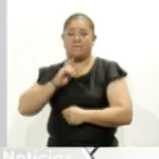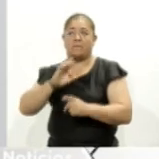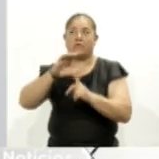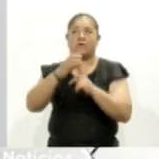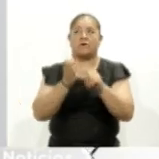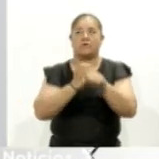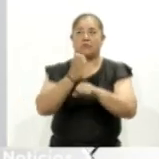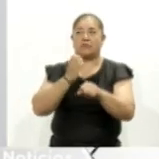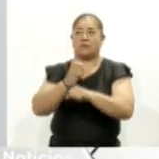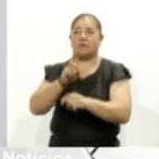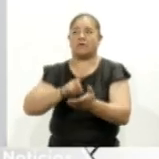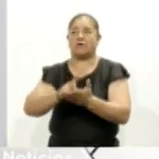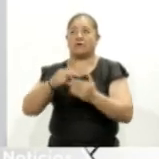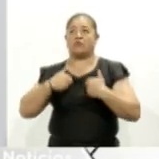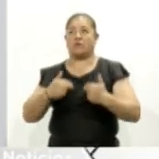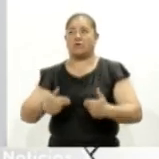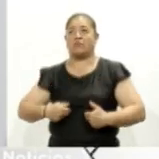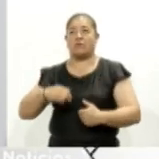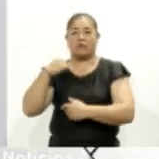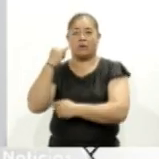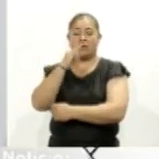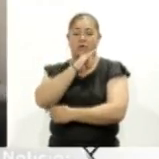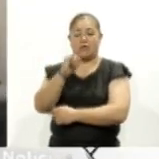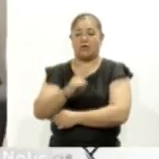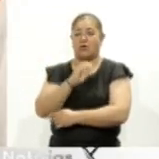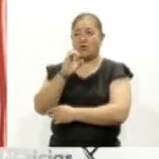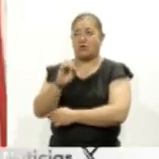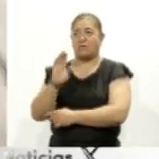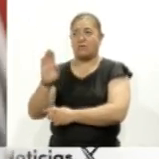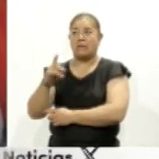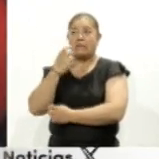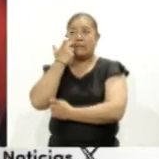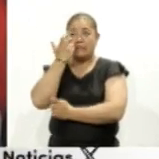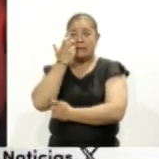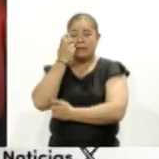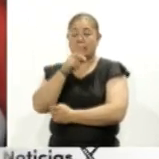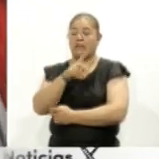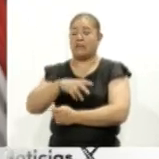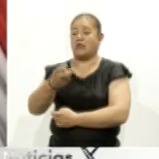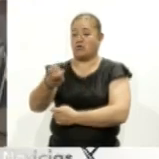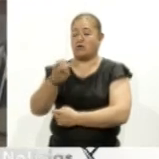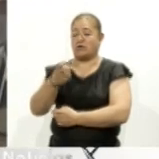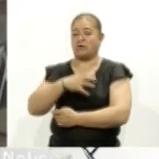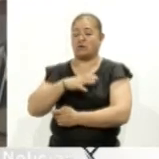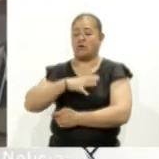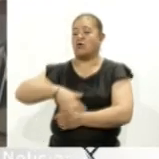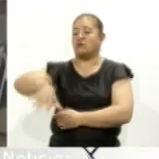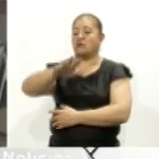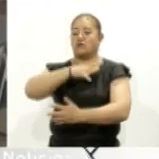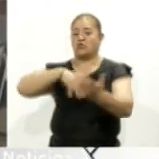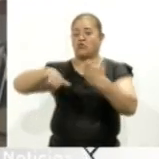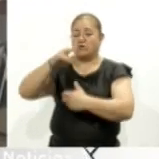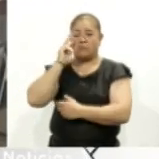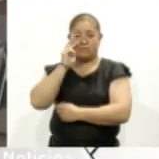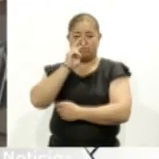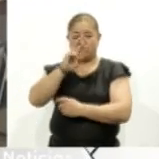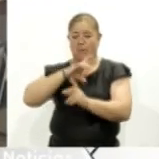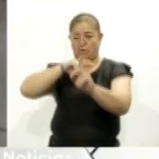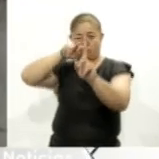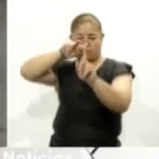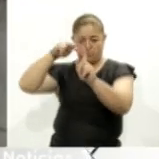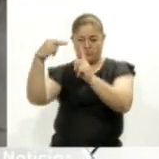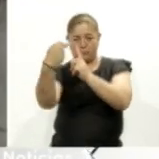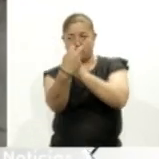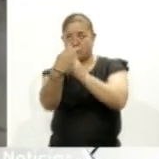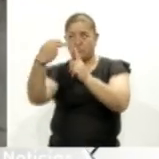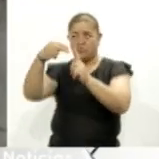Humanos, Jacqueline Ordóñez Brasefer, afirmó que con ello buscan generar una perspectiva global y local de la violencia para fortalecer